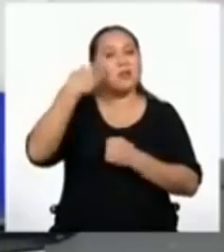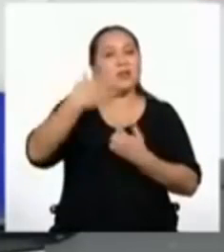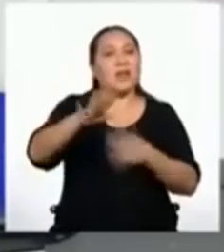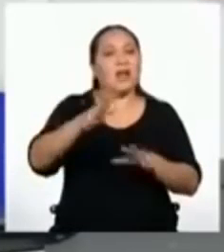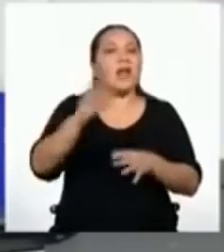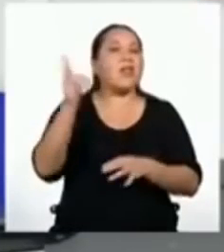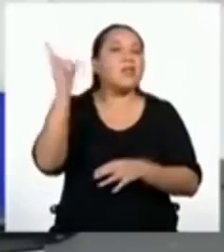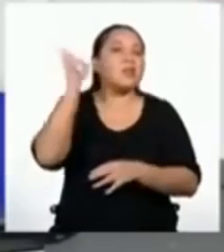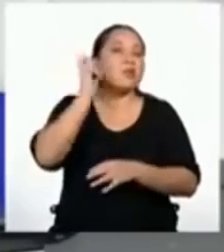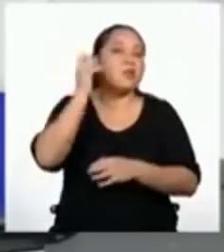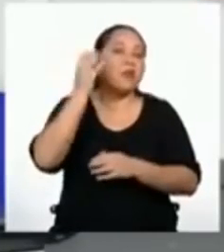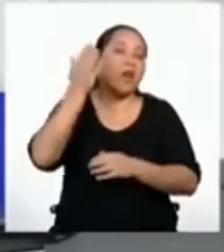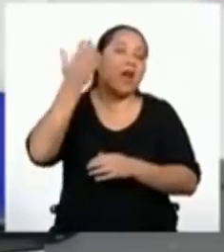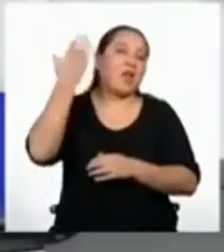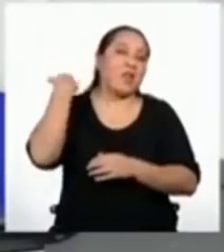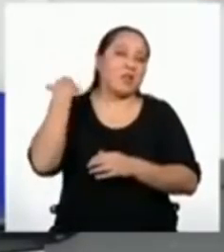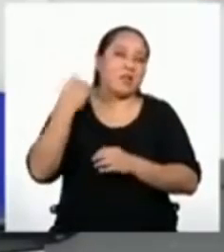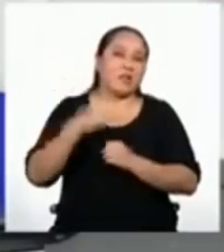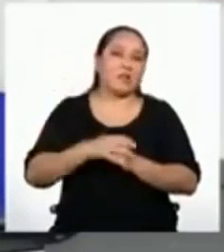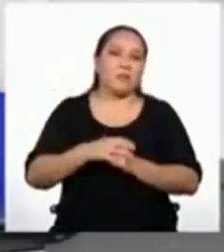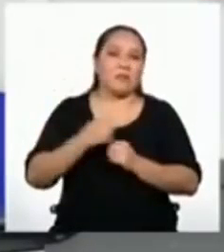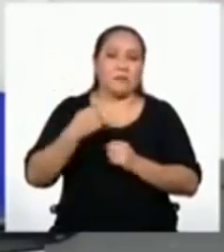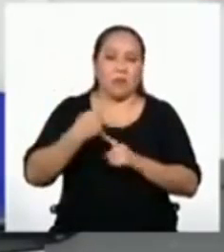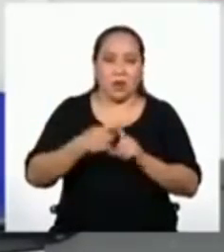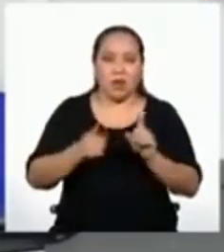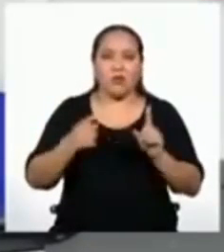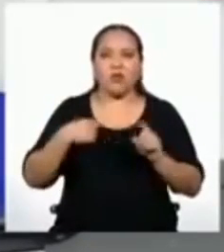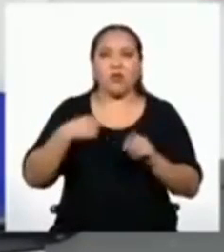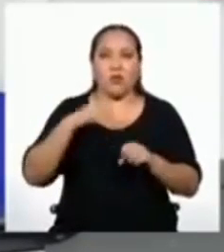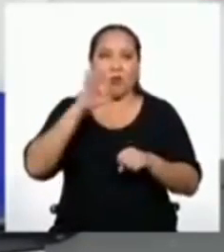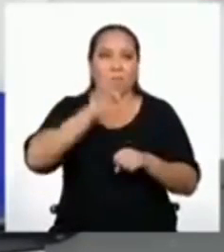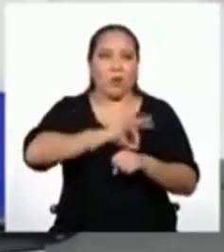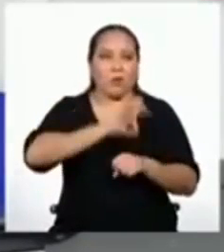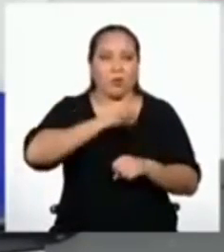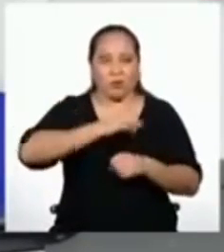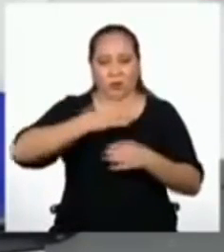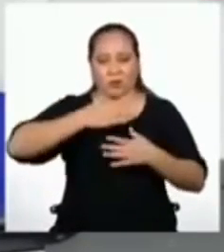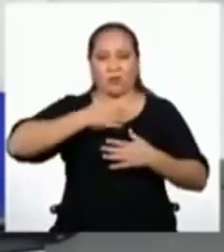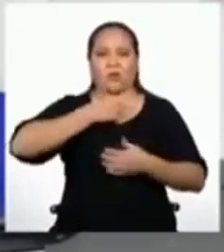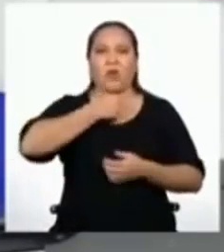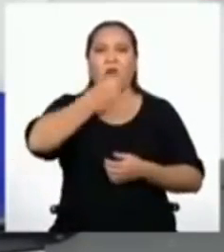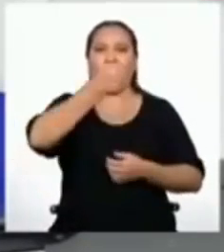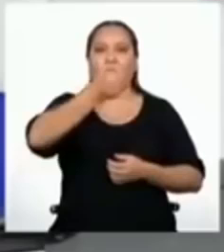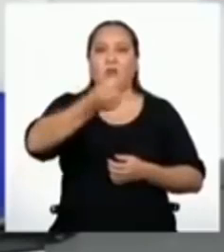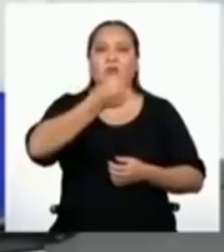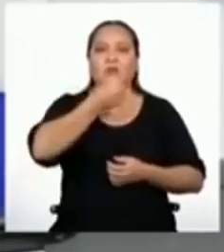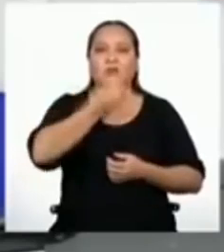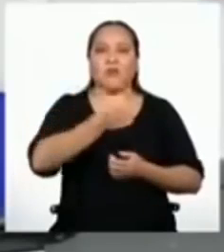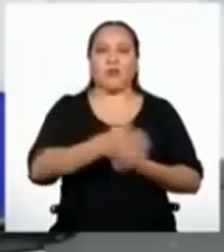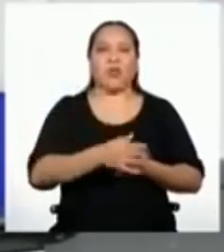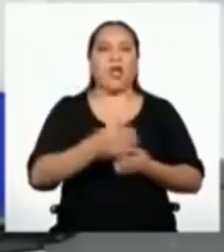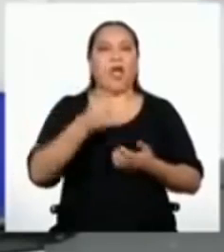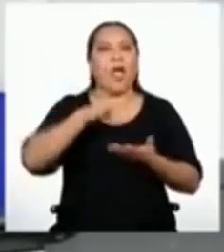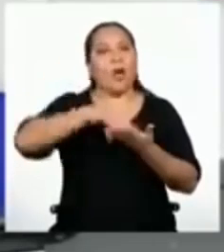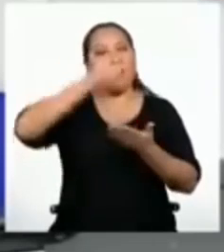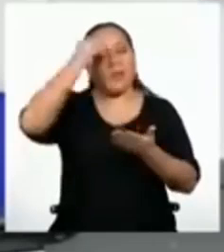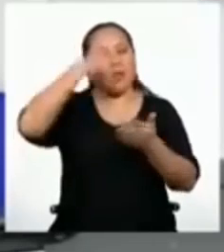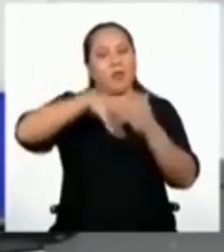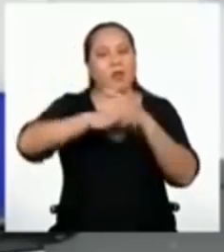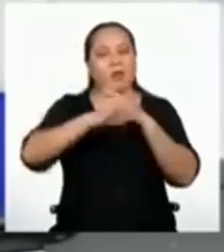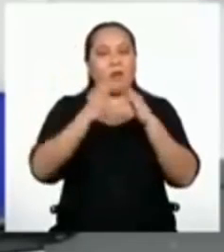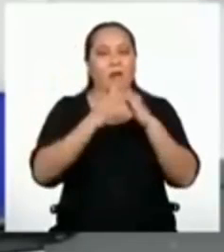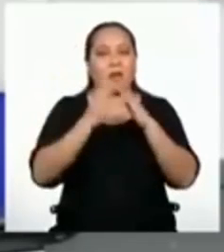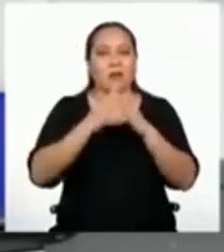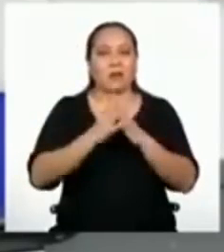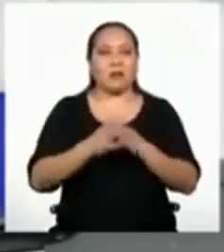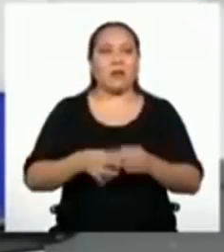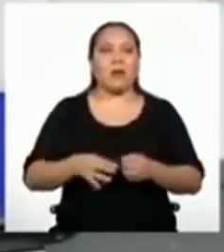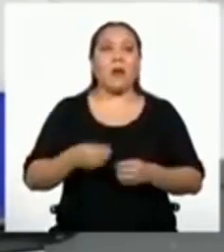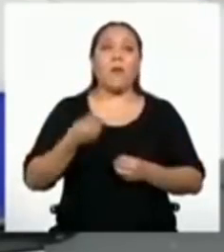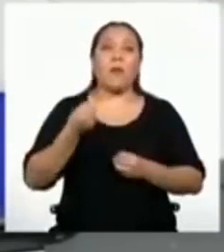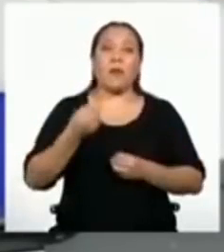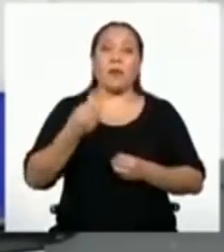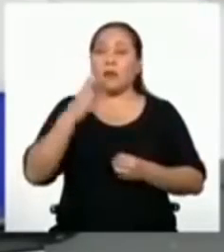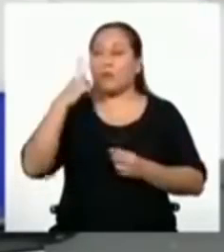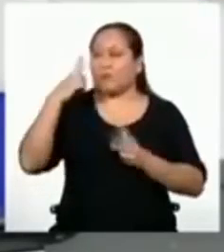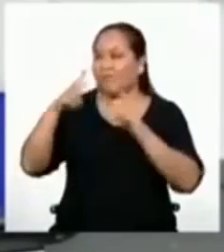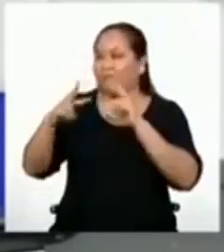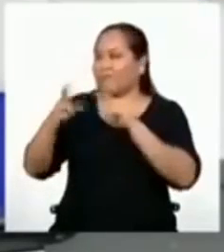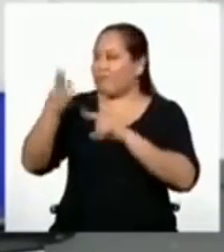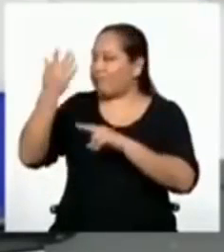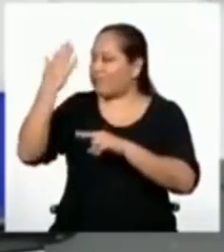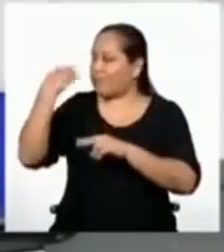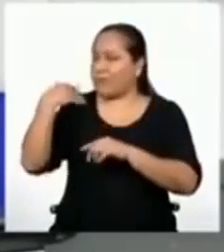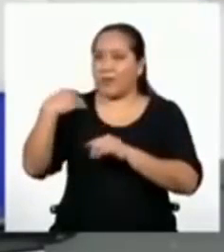escuchado, pero se los quiero decir aprovechando mi rol de conductora de Aprendo en Casa. Porque, últimamente,